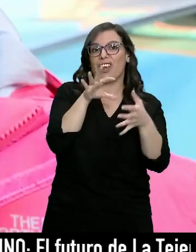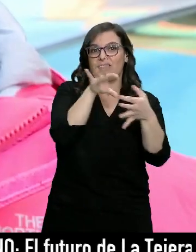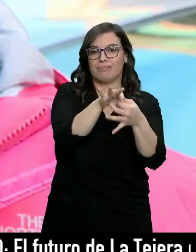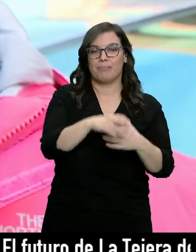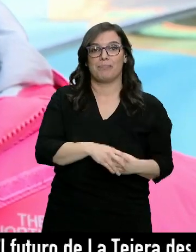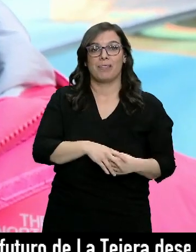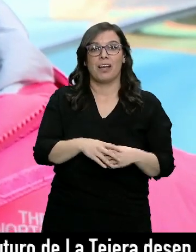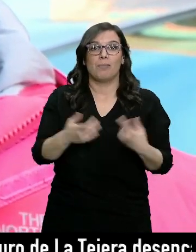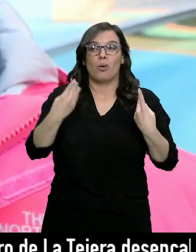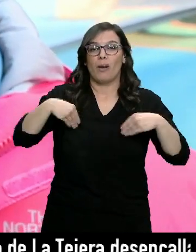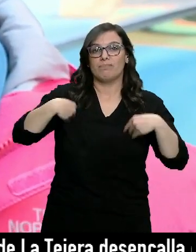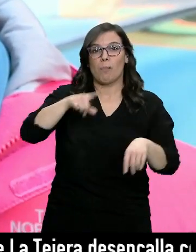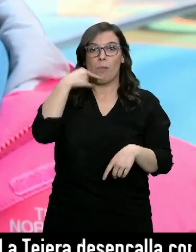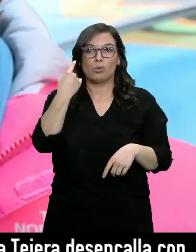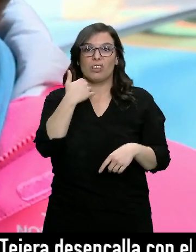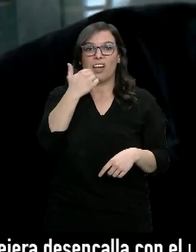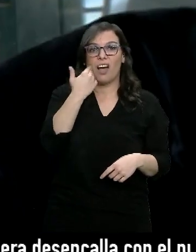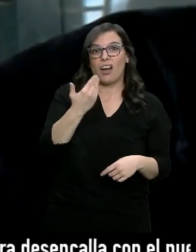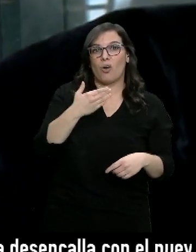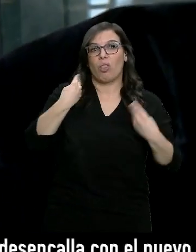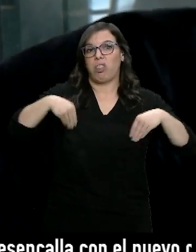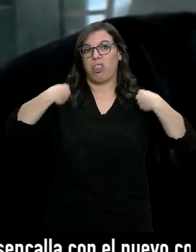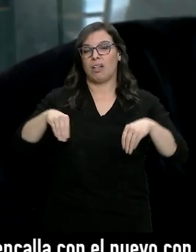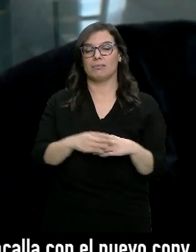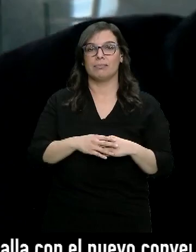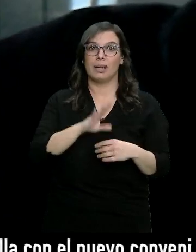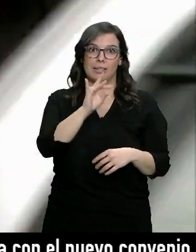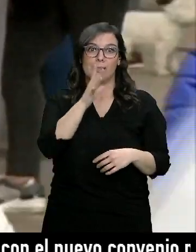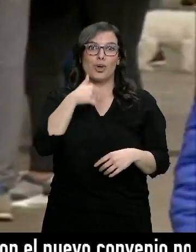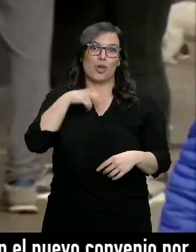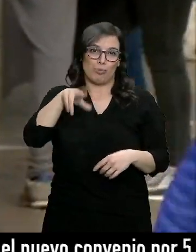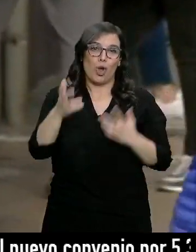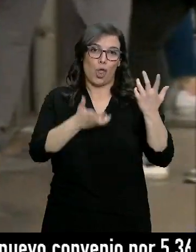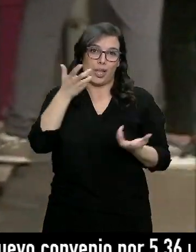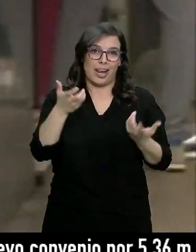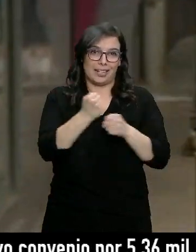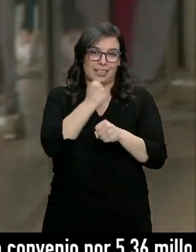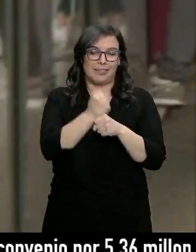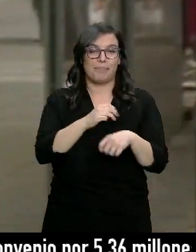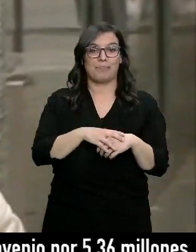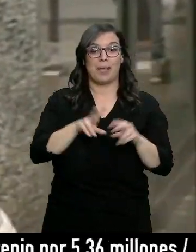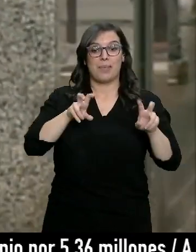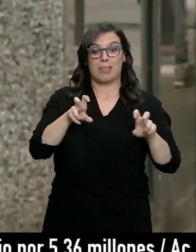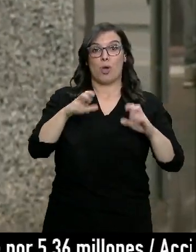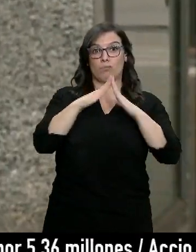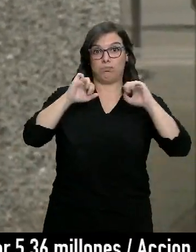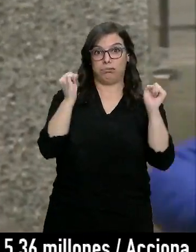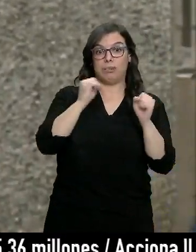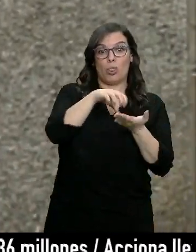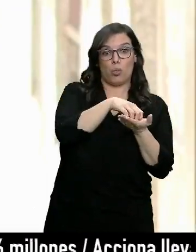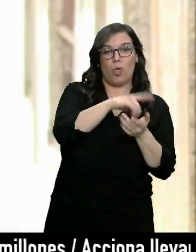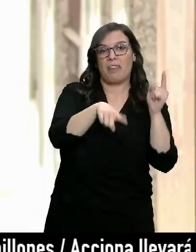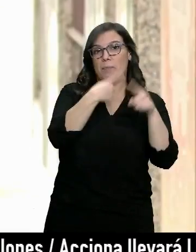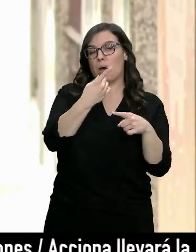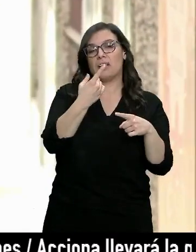entiendes más haciendo algún postre y eso, pero vamos, he estado entretenida. Sí, mucho. Es que soy cocinera. Dudas que surgieron cuando empezó la pandemia y que se han ido